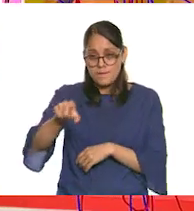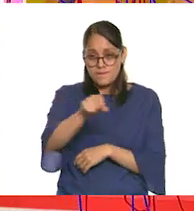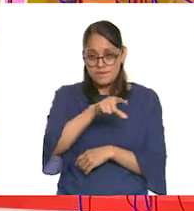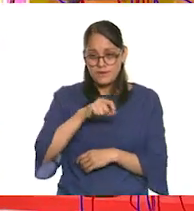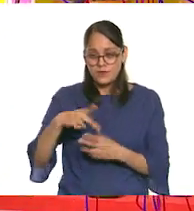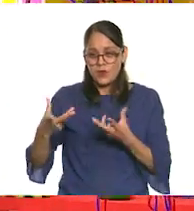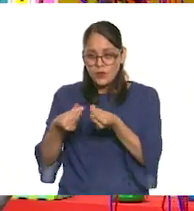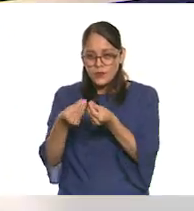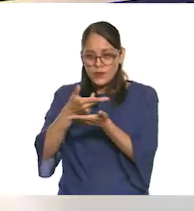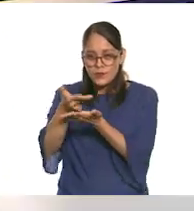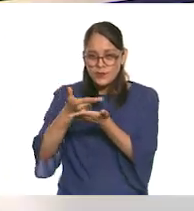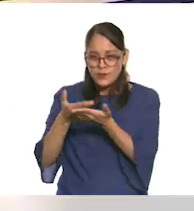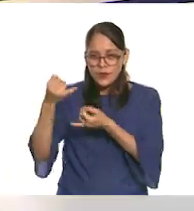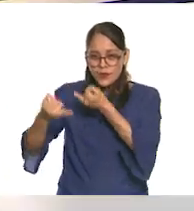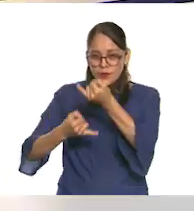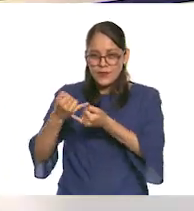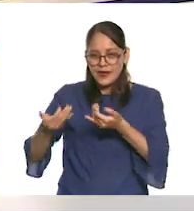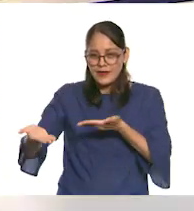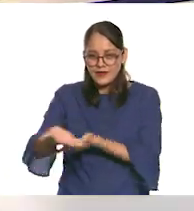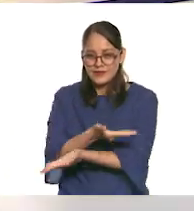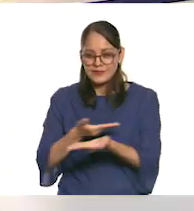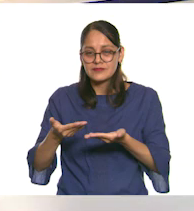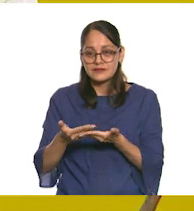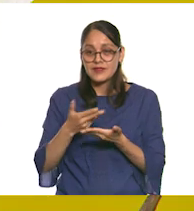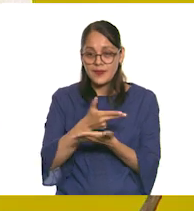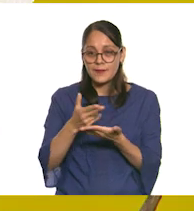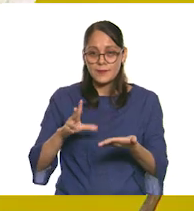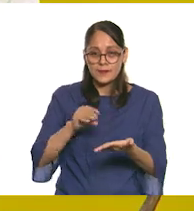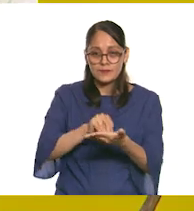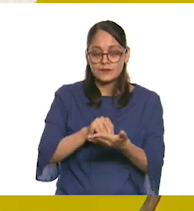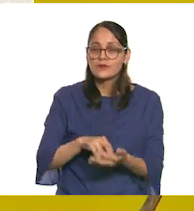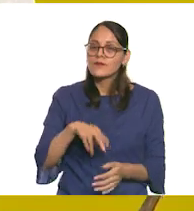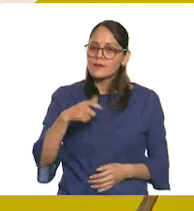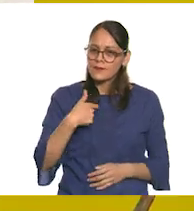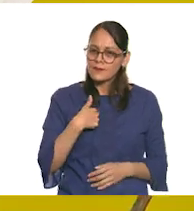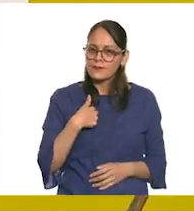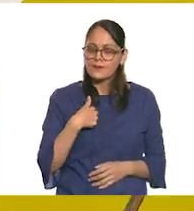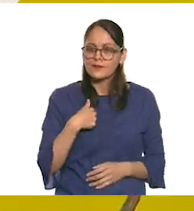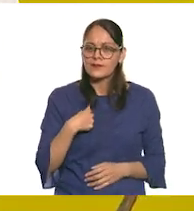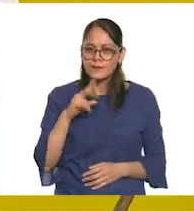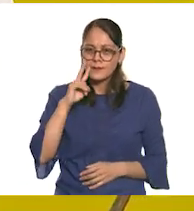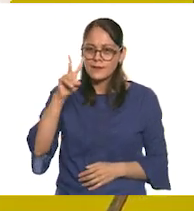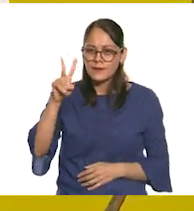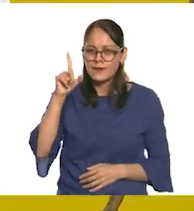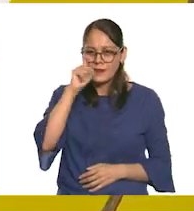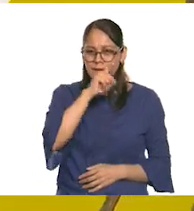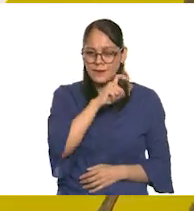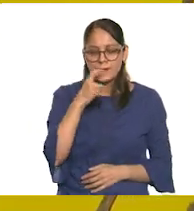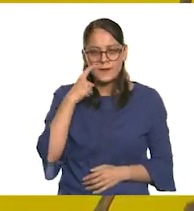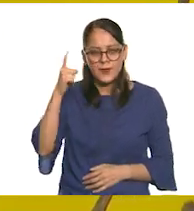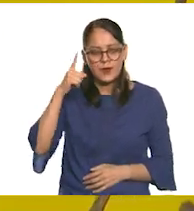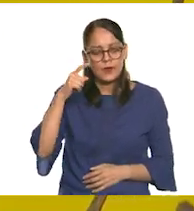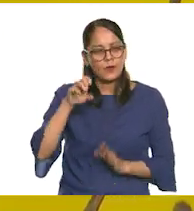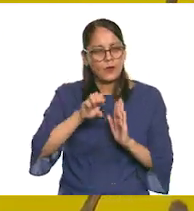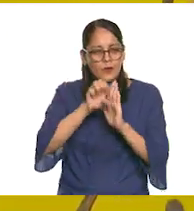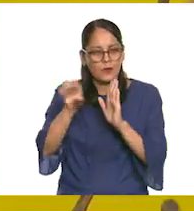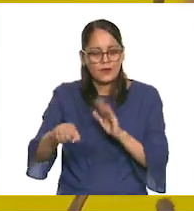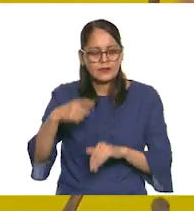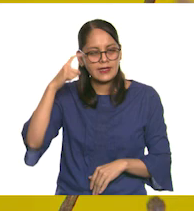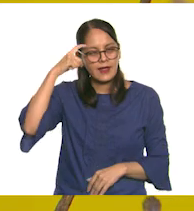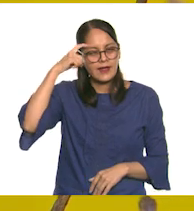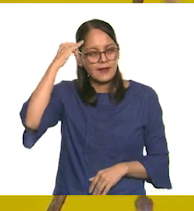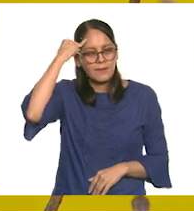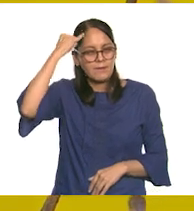con ellas jugando. Es que yo veo muy difícil imaginar una situación,